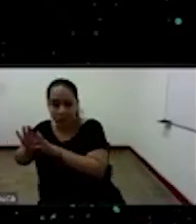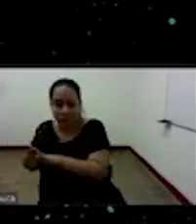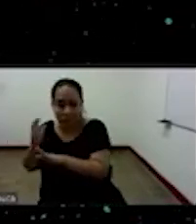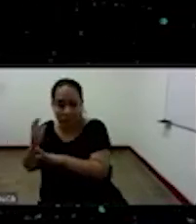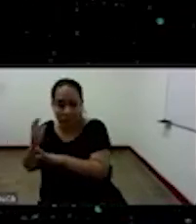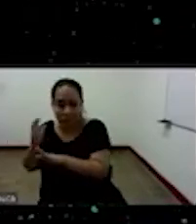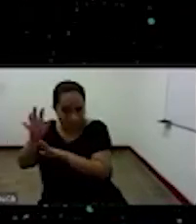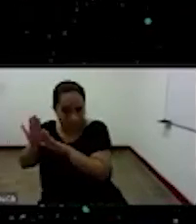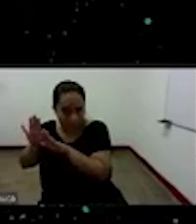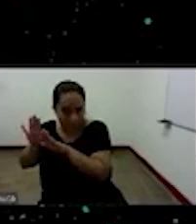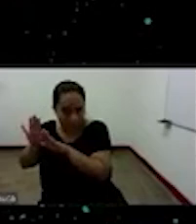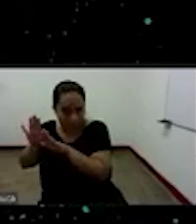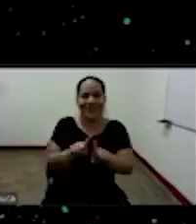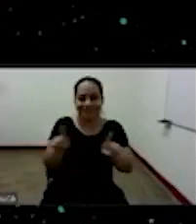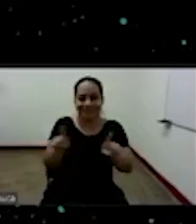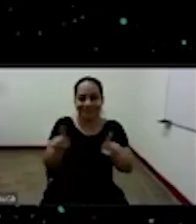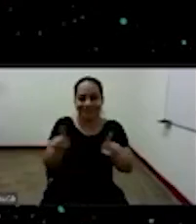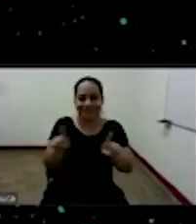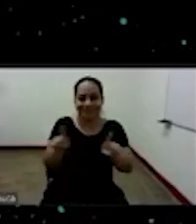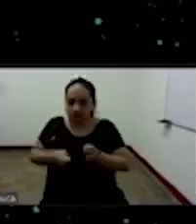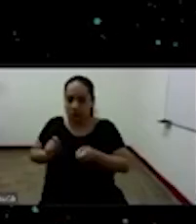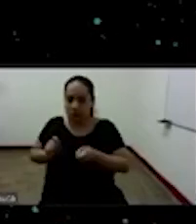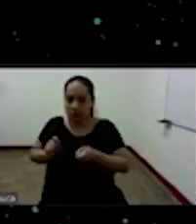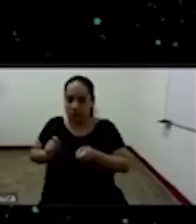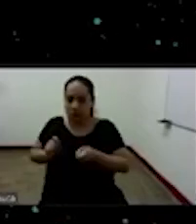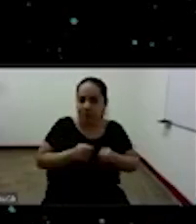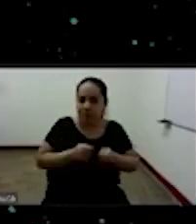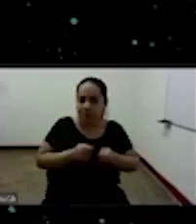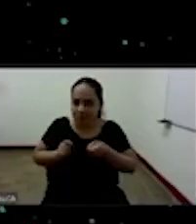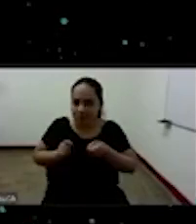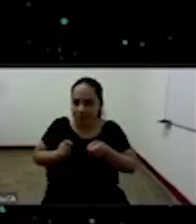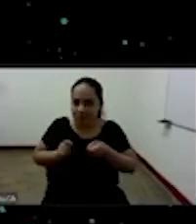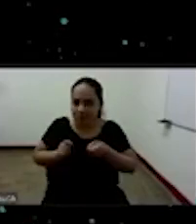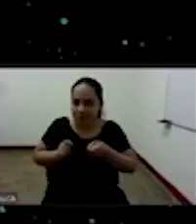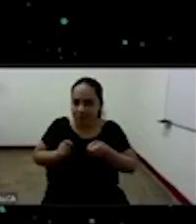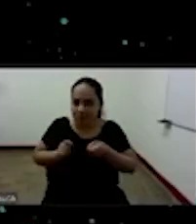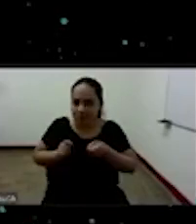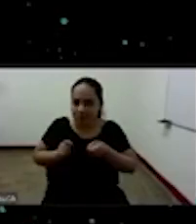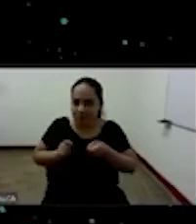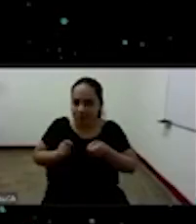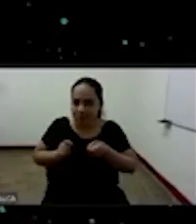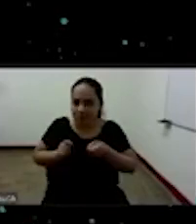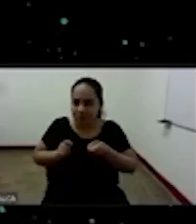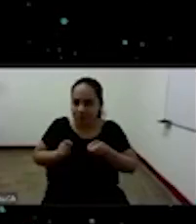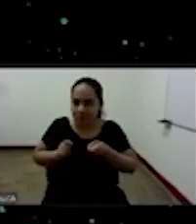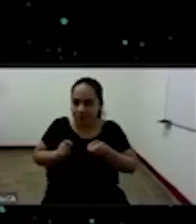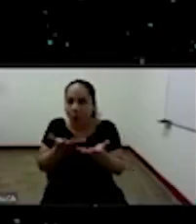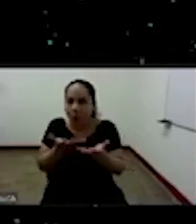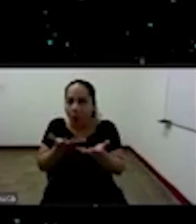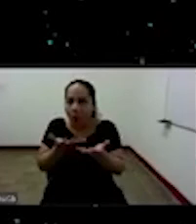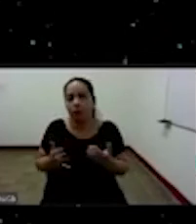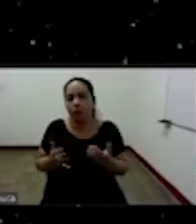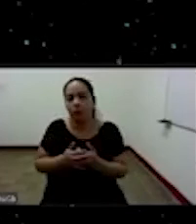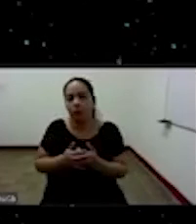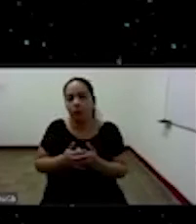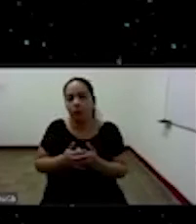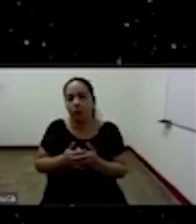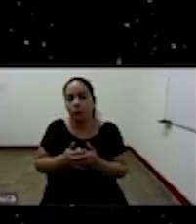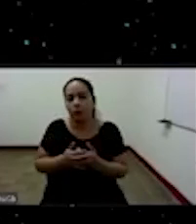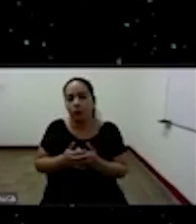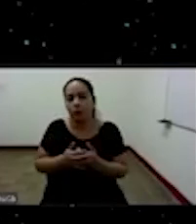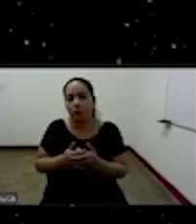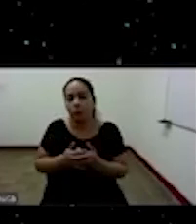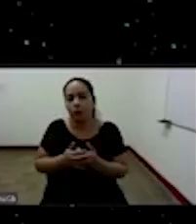piano mejor dicho sí un piano pero que acá hecho con con materiales ancestrales que tiene